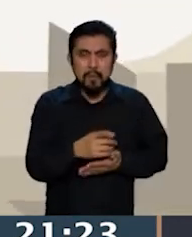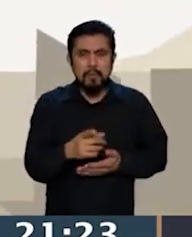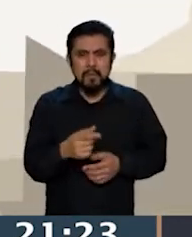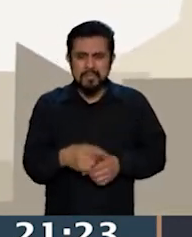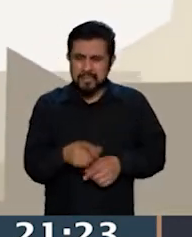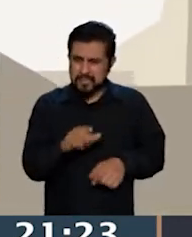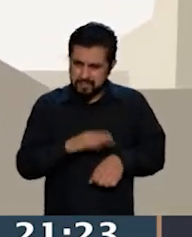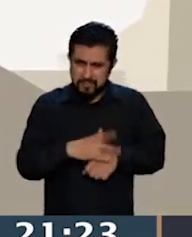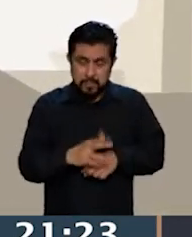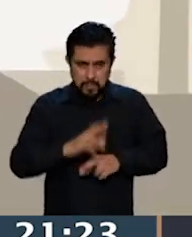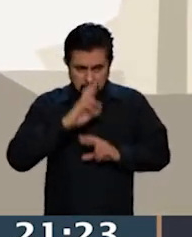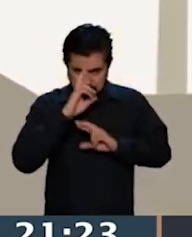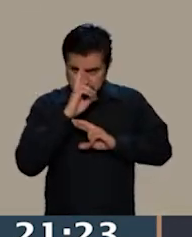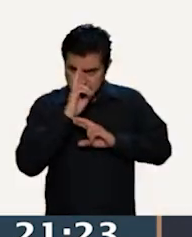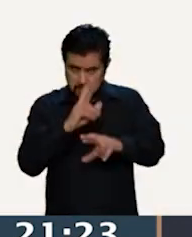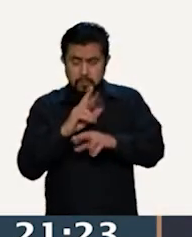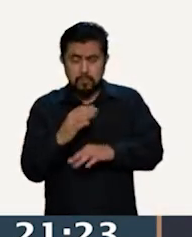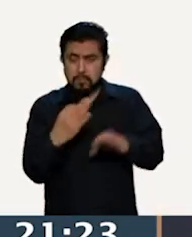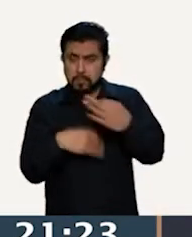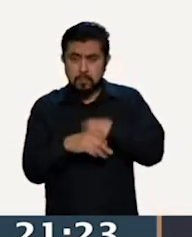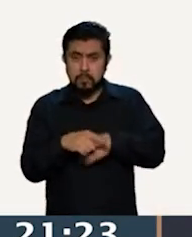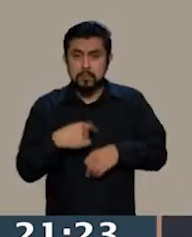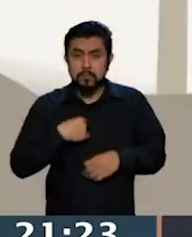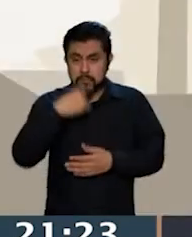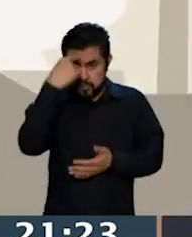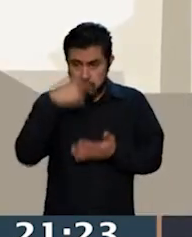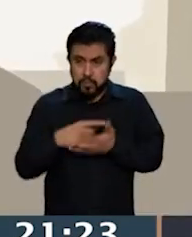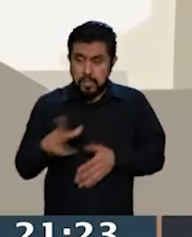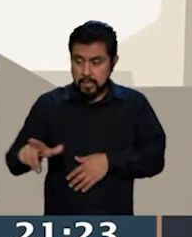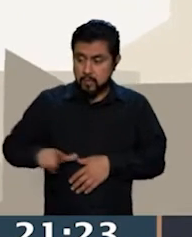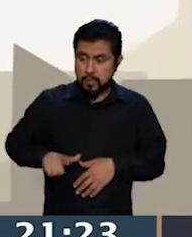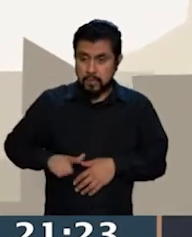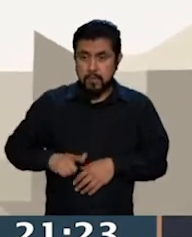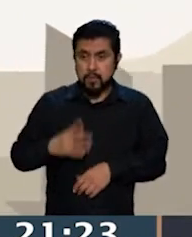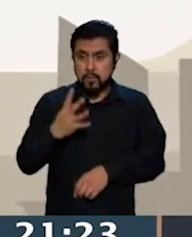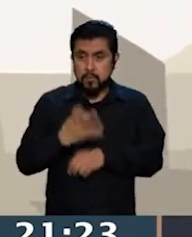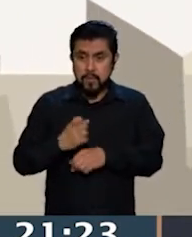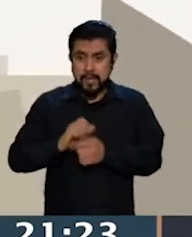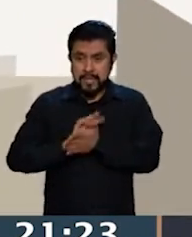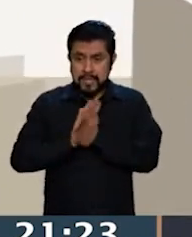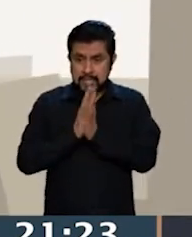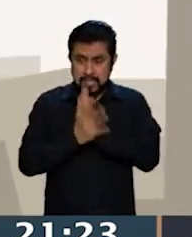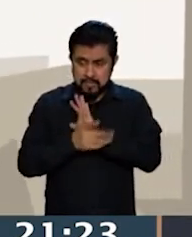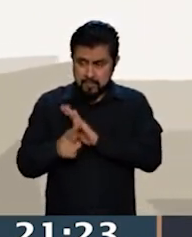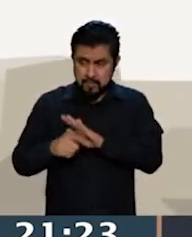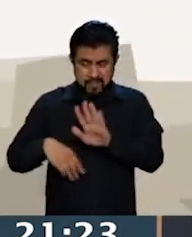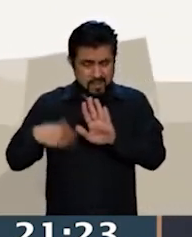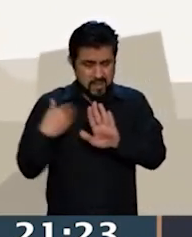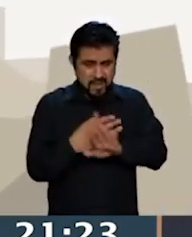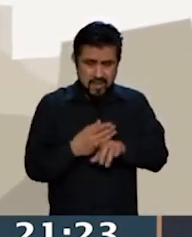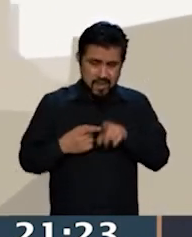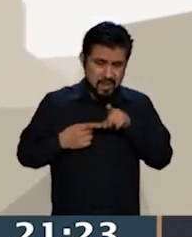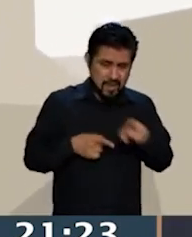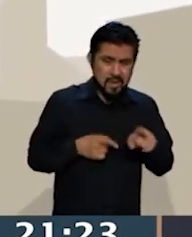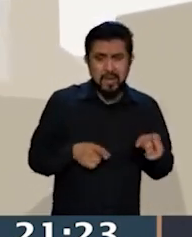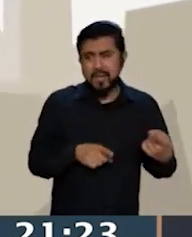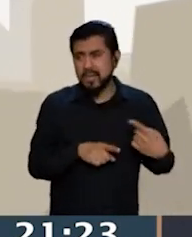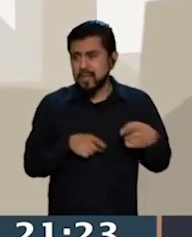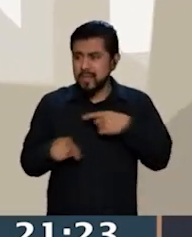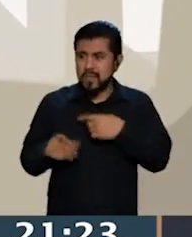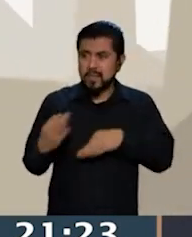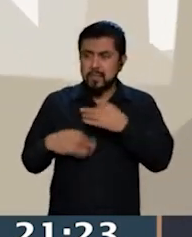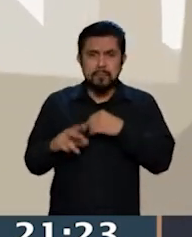con todo respeto lo digo, yo creo que no ha sido la cuarta transformación la que denigre a nadie. Hemos tenido debates